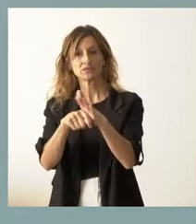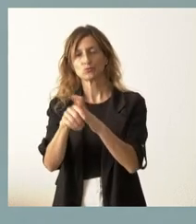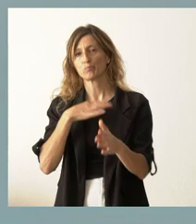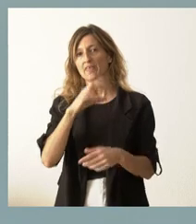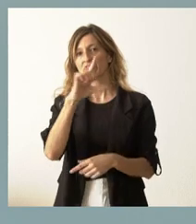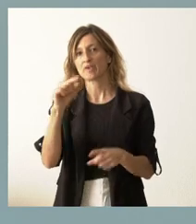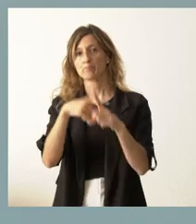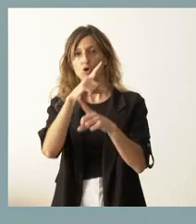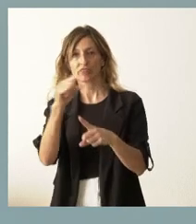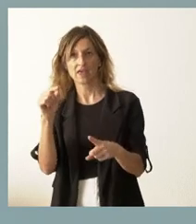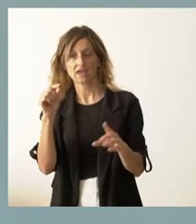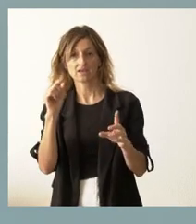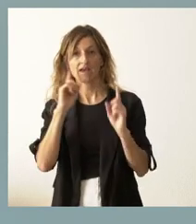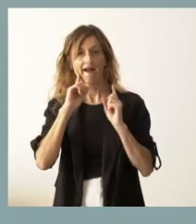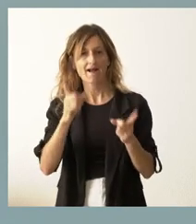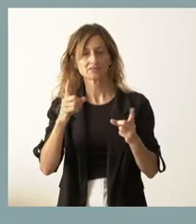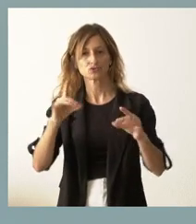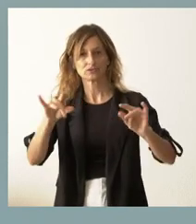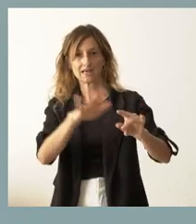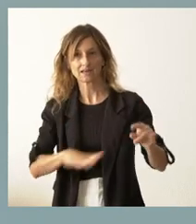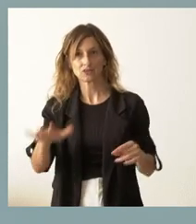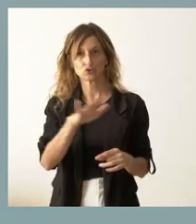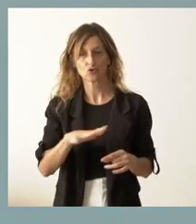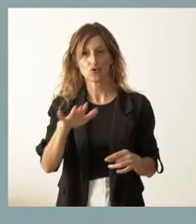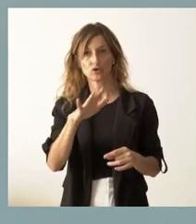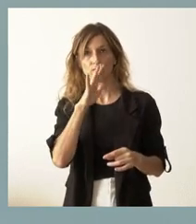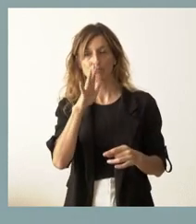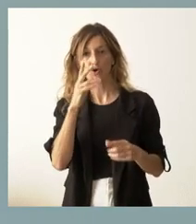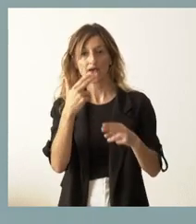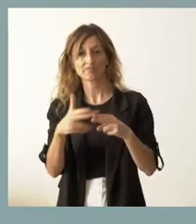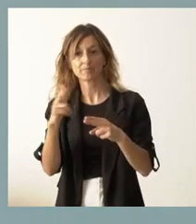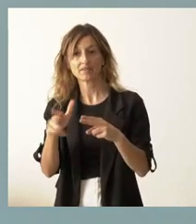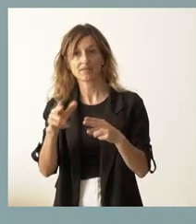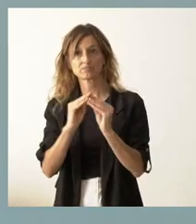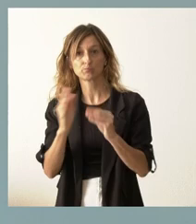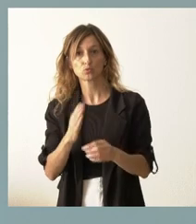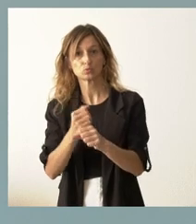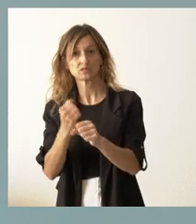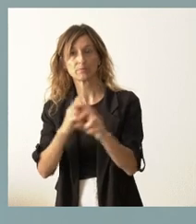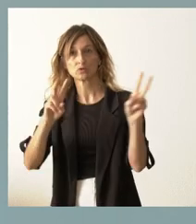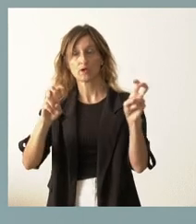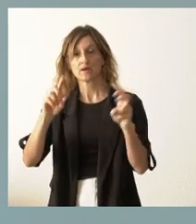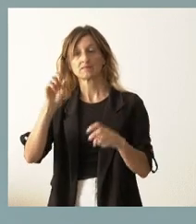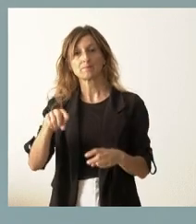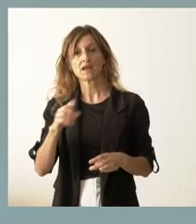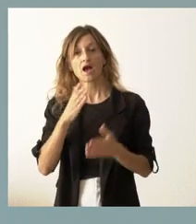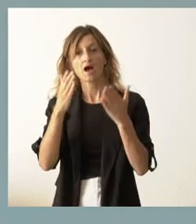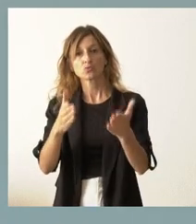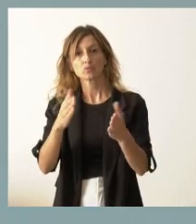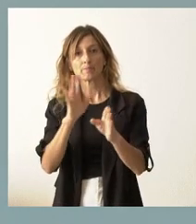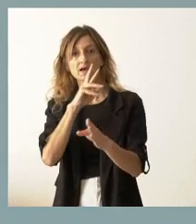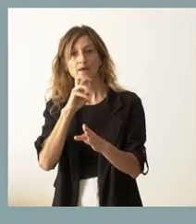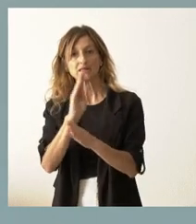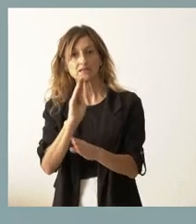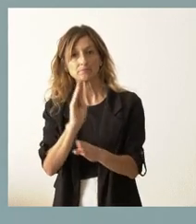% en el caso de estos territorios, las ayudas a nuevas actividades productivas y esta ayuda para el mantenimiento y